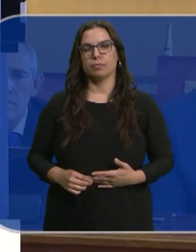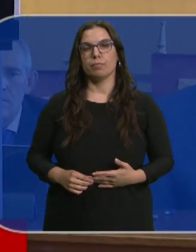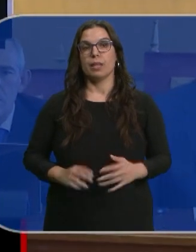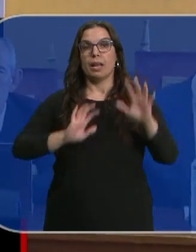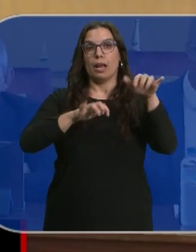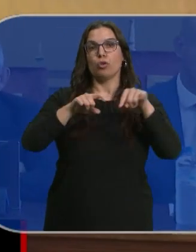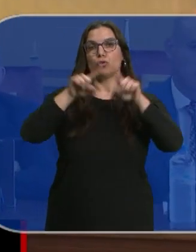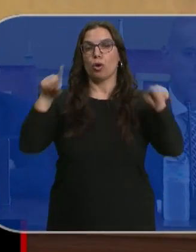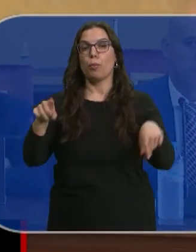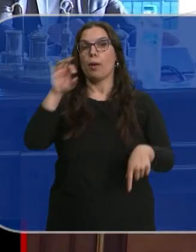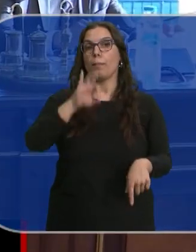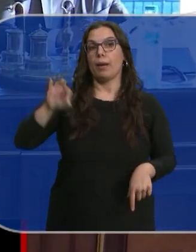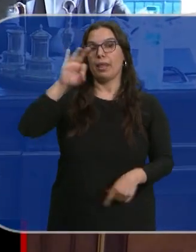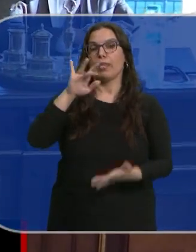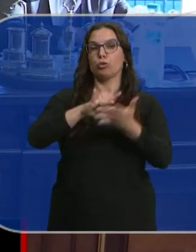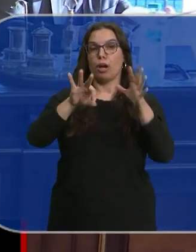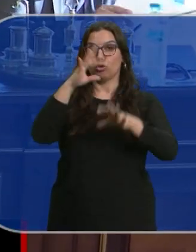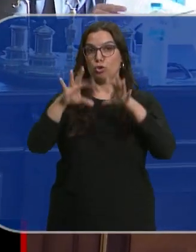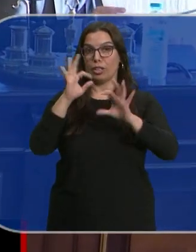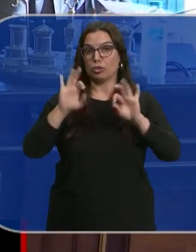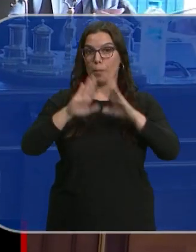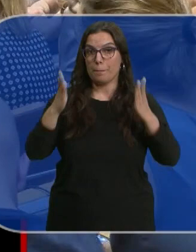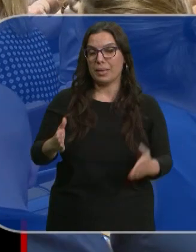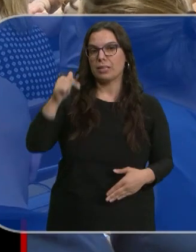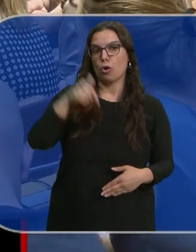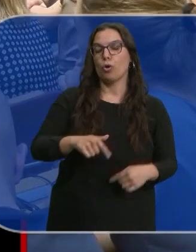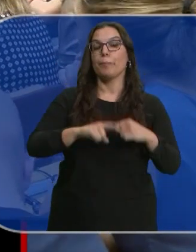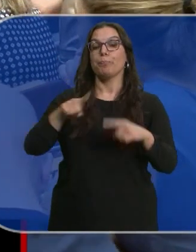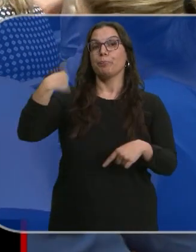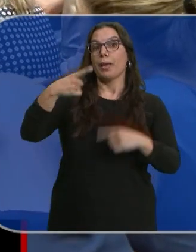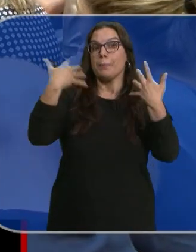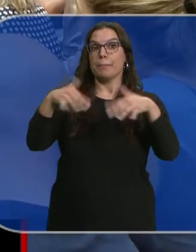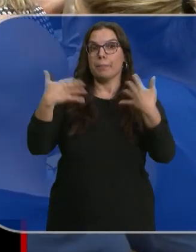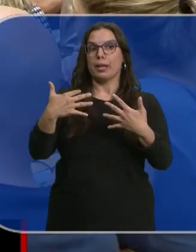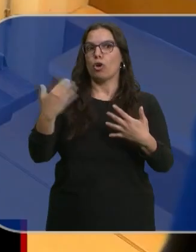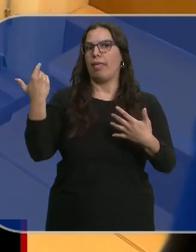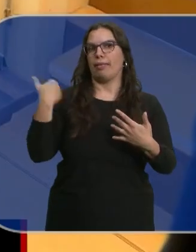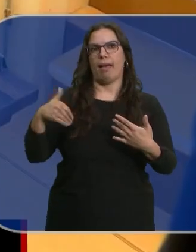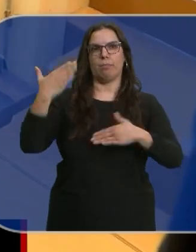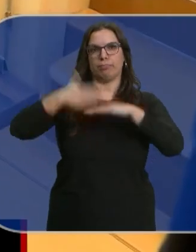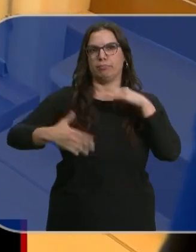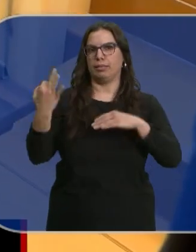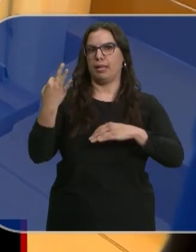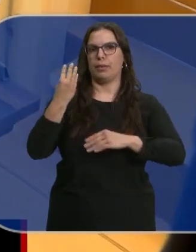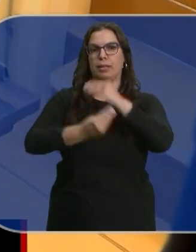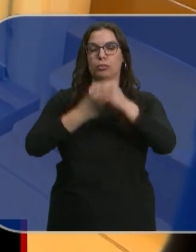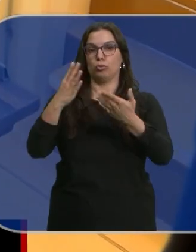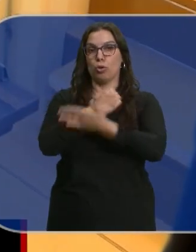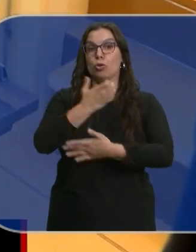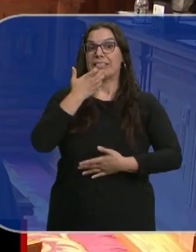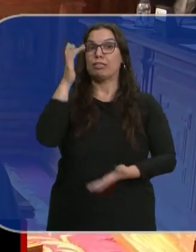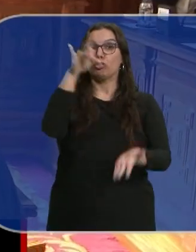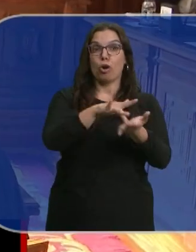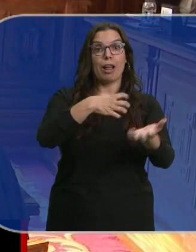León, Segovia y Palencia celebran los sorteos de las mesas electorales. El miércoles tienen que estar todos realizados. A los que les toque y no puedan